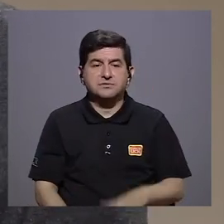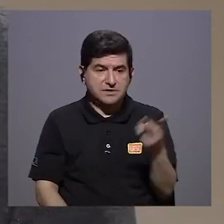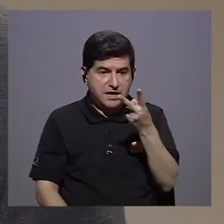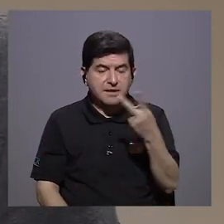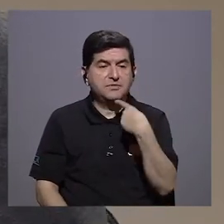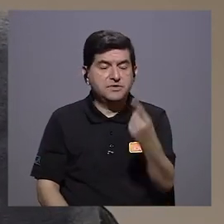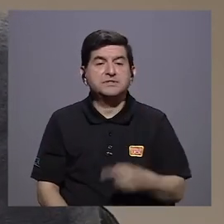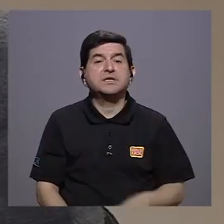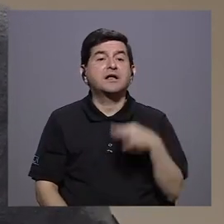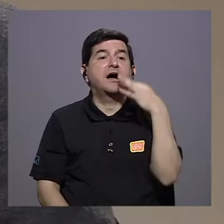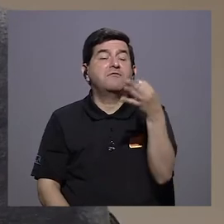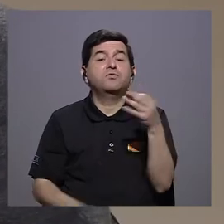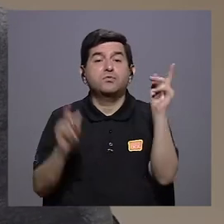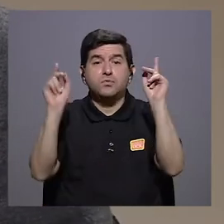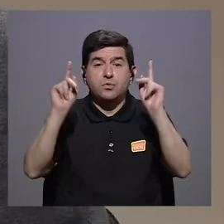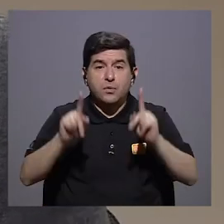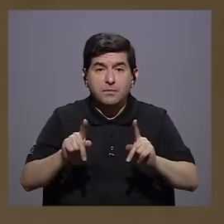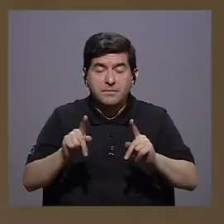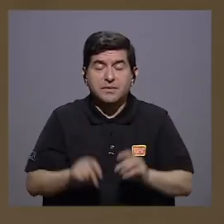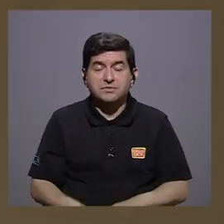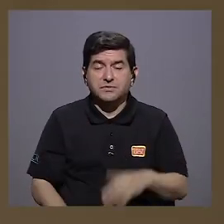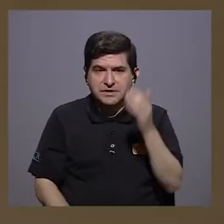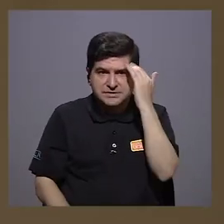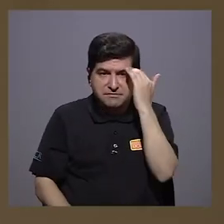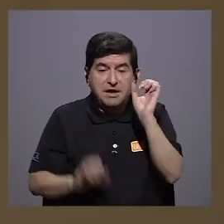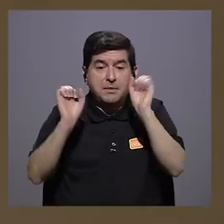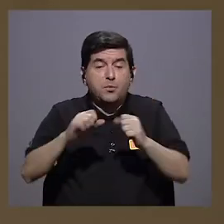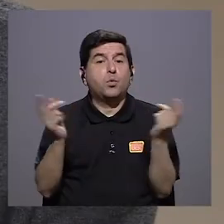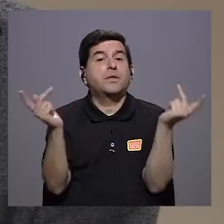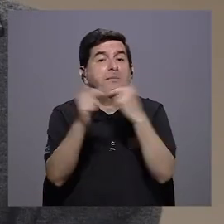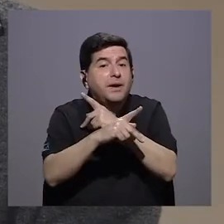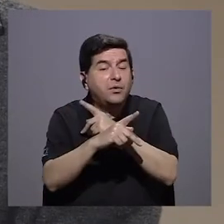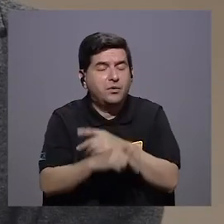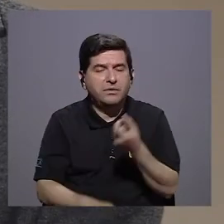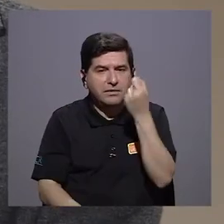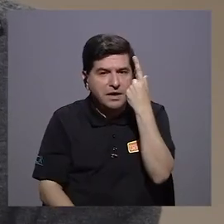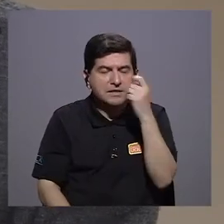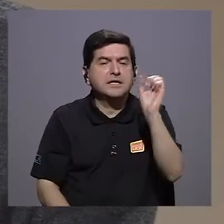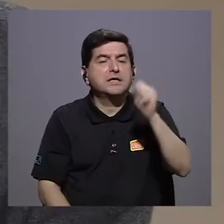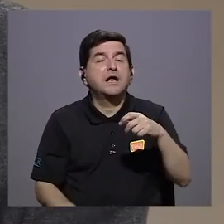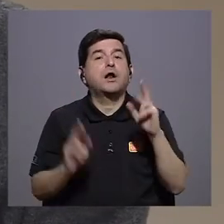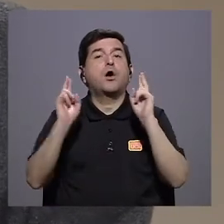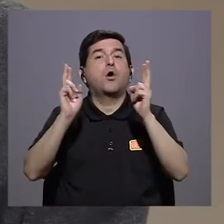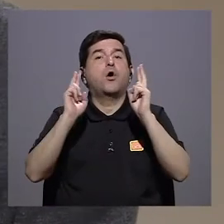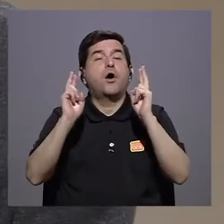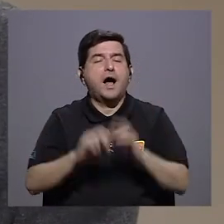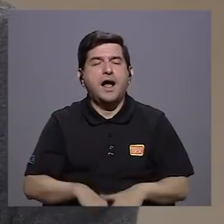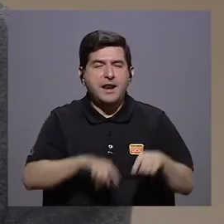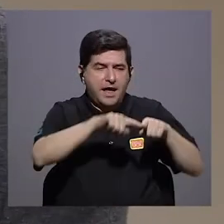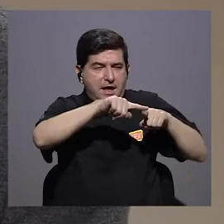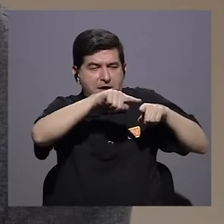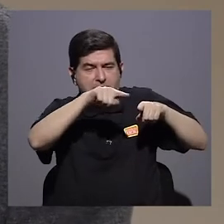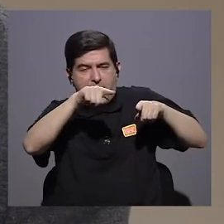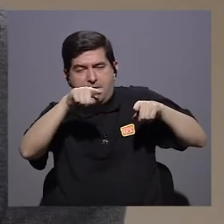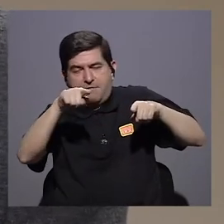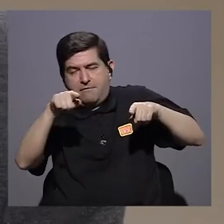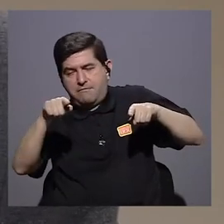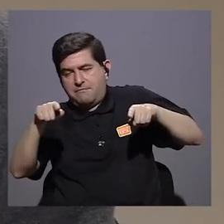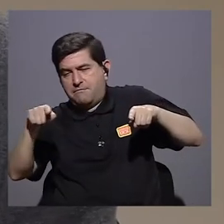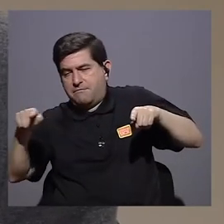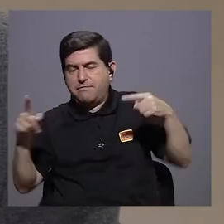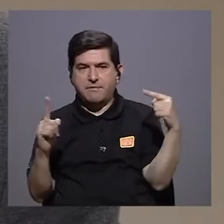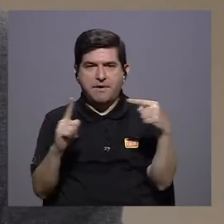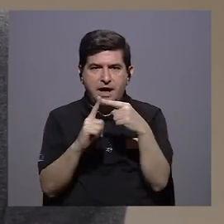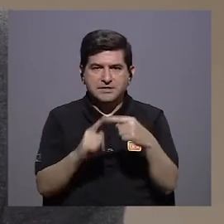que lo peor siempre puede venir y hay que planear para eso. En ese sentido, hay que entender que sí, ojalá, logremos aplanar la curva de aquí